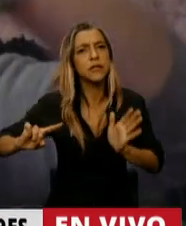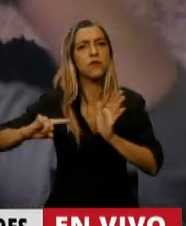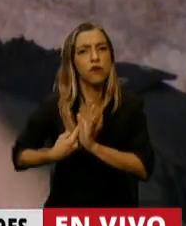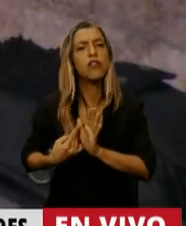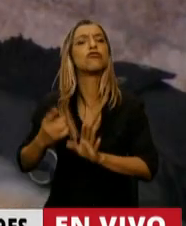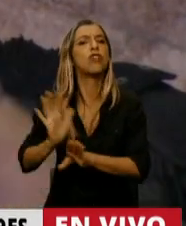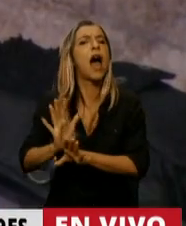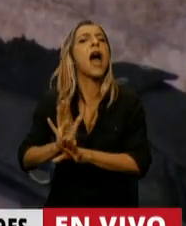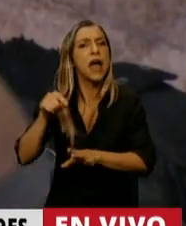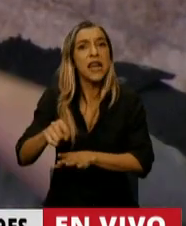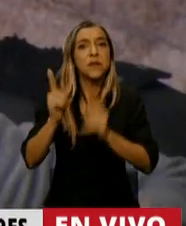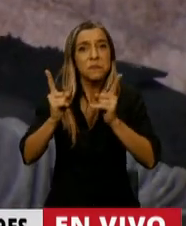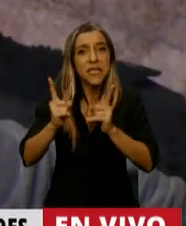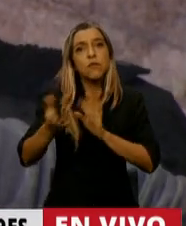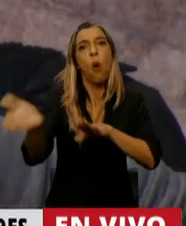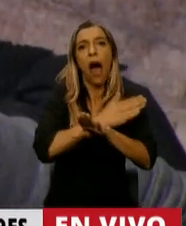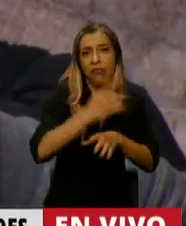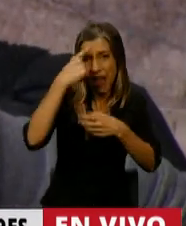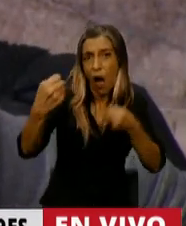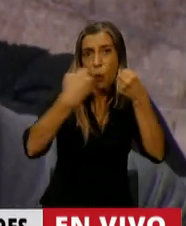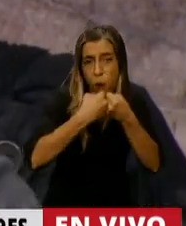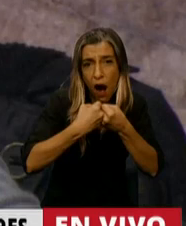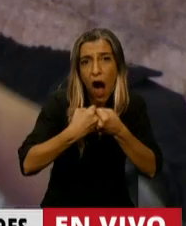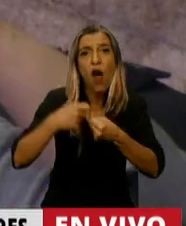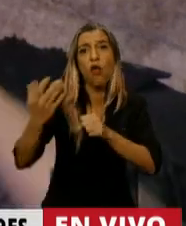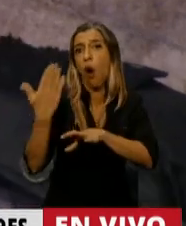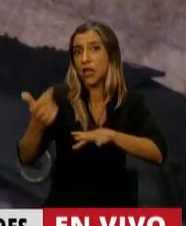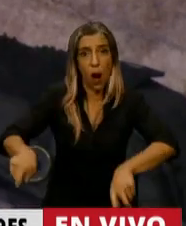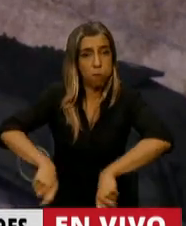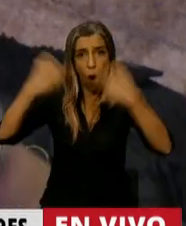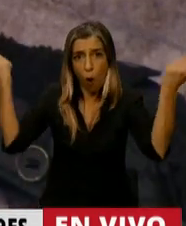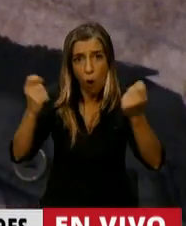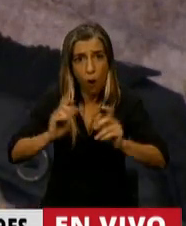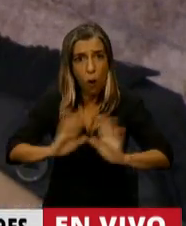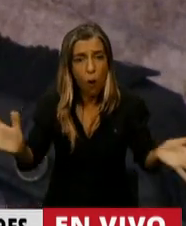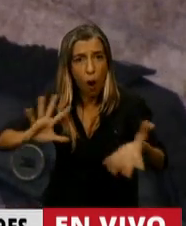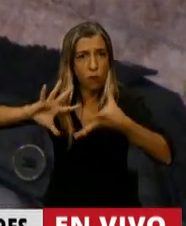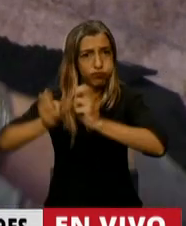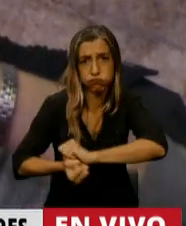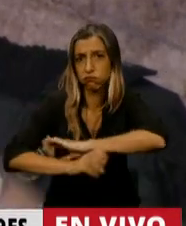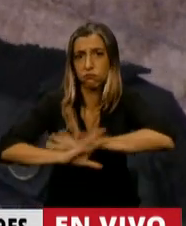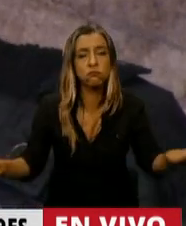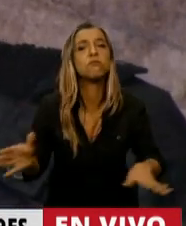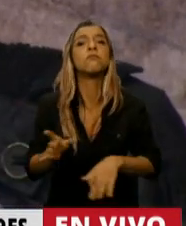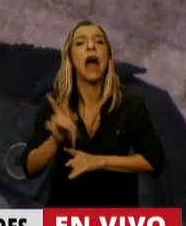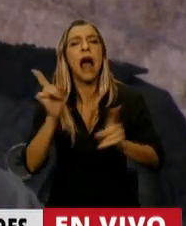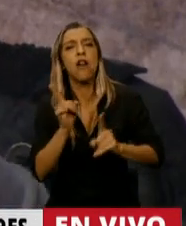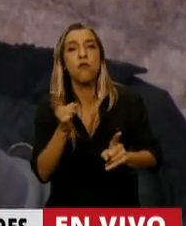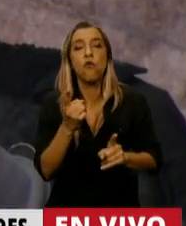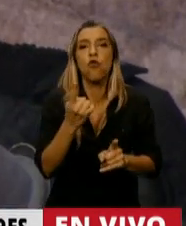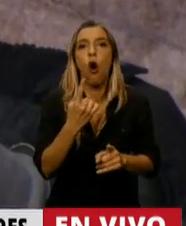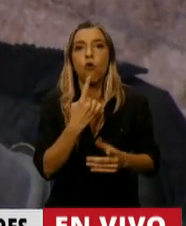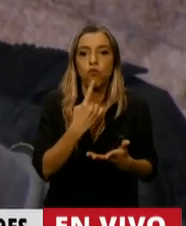rompió la negociación que había emprendido con los vecinos. Hasta aquellos que habían aceptado una dudosa